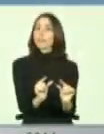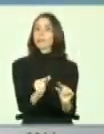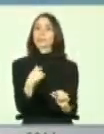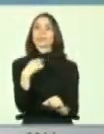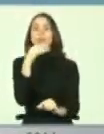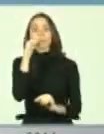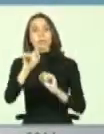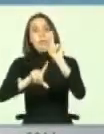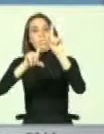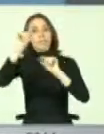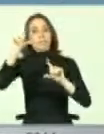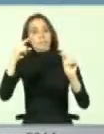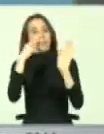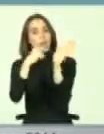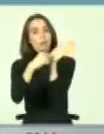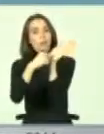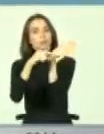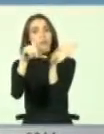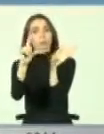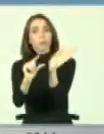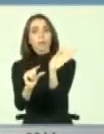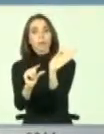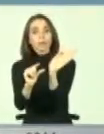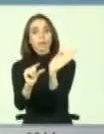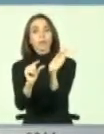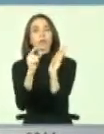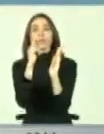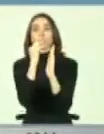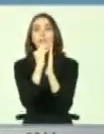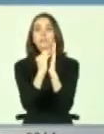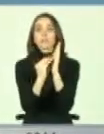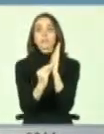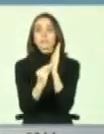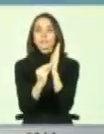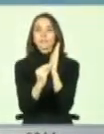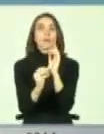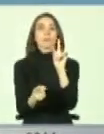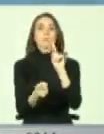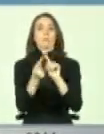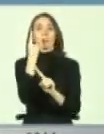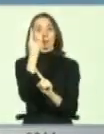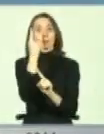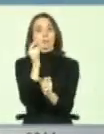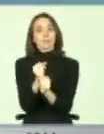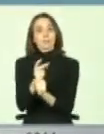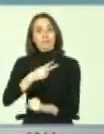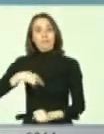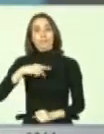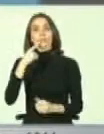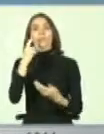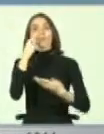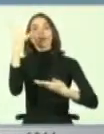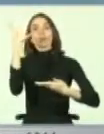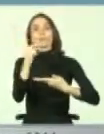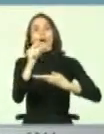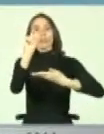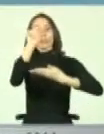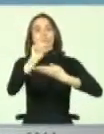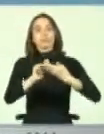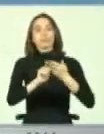como dije, las estadísticas son menores y probablemente incluso el catastro sea. La primera tarea que dijimos es vamos a hacer un catastro